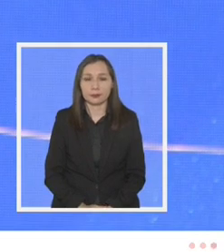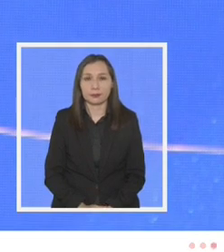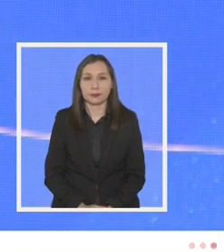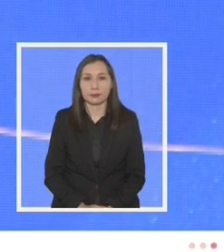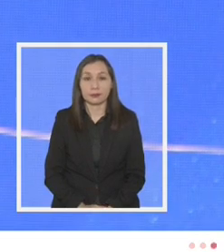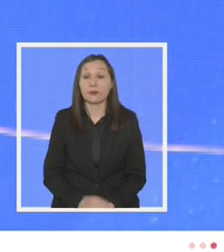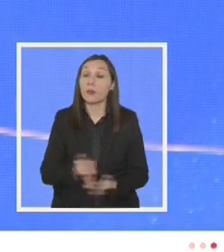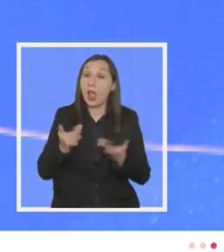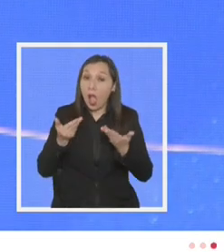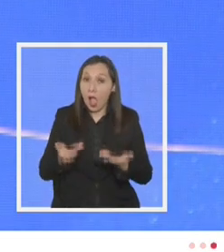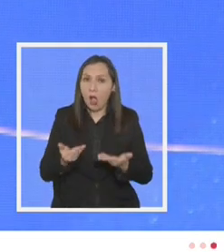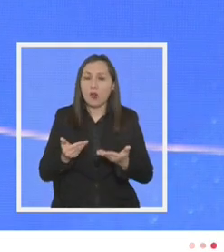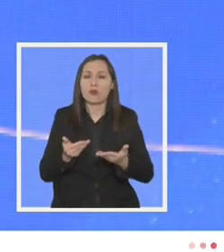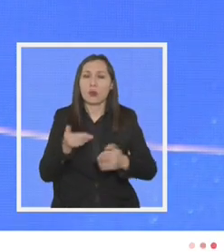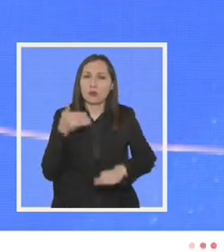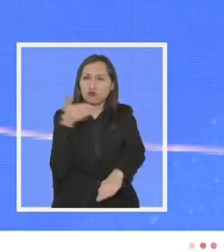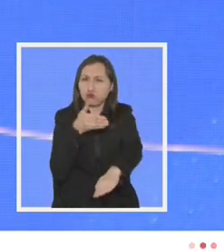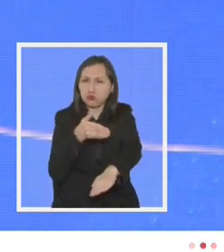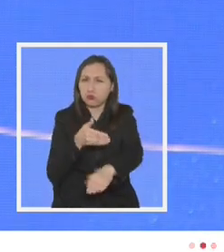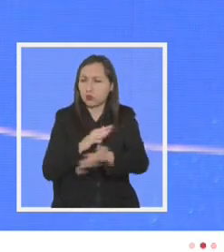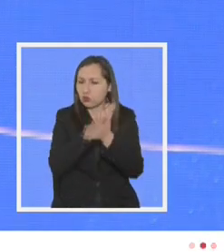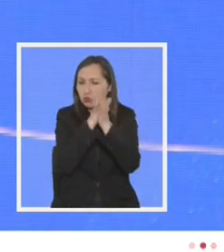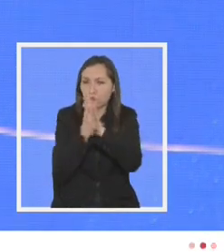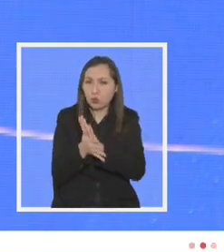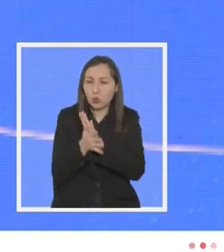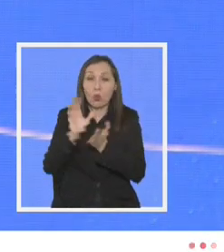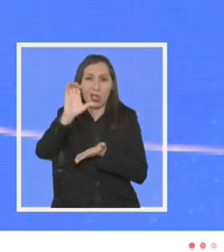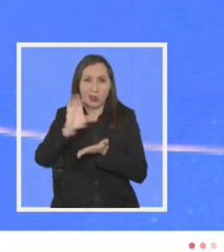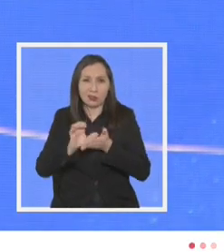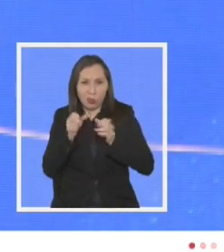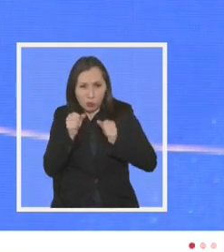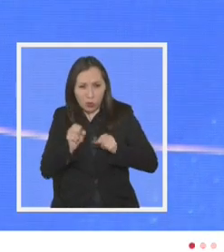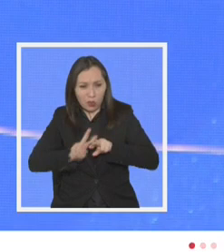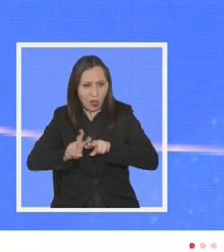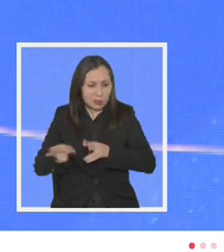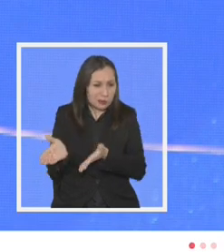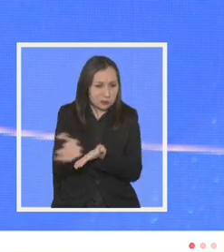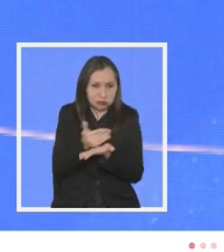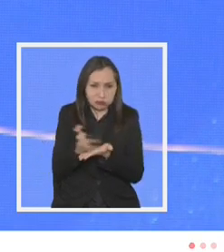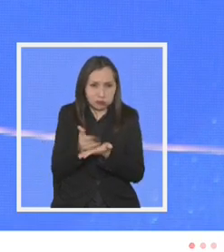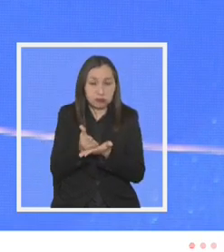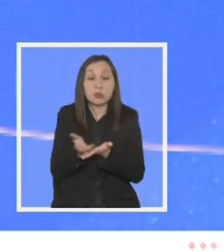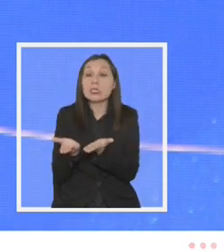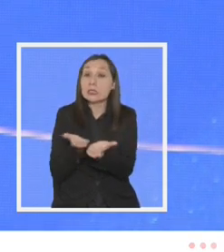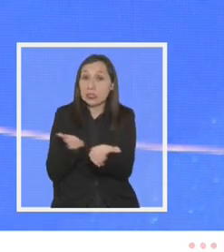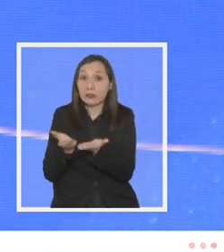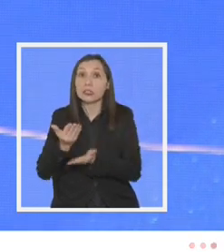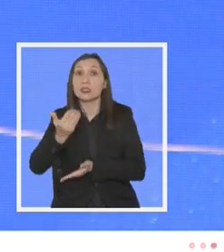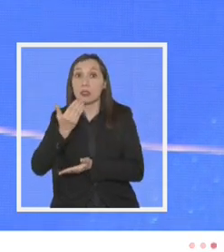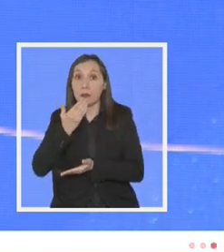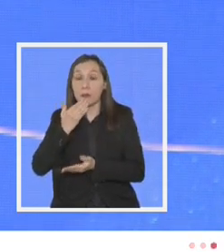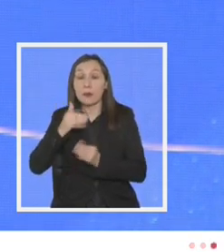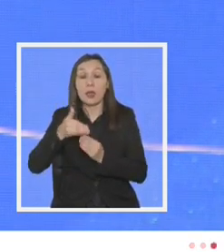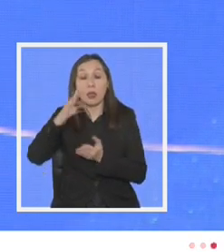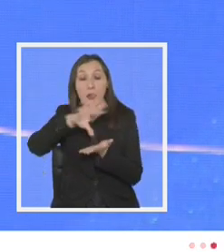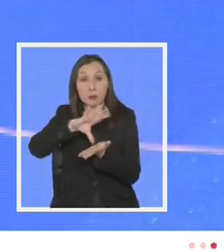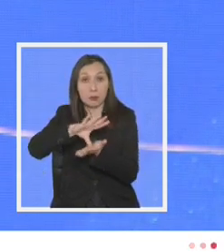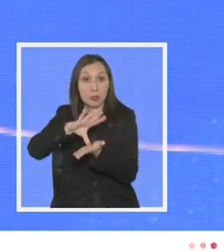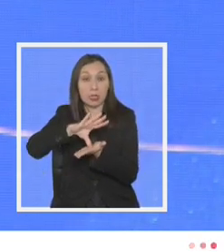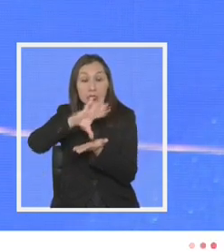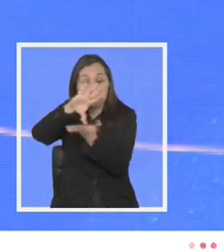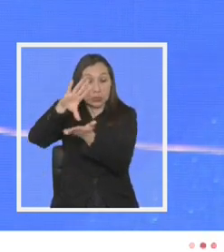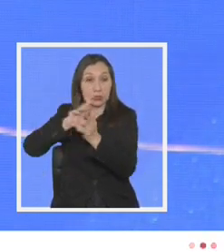y estamos desplegando todas las capacidades del Estado, incluido nuestro servicio exterior, nuestra